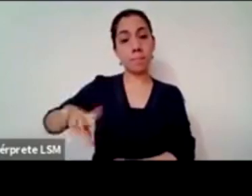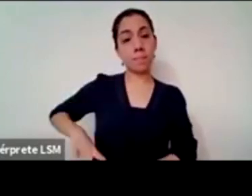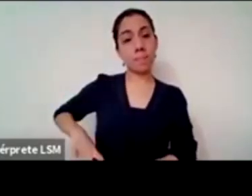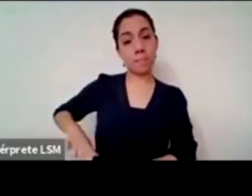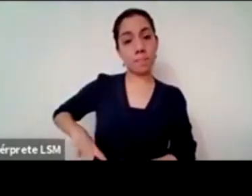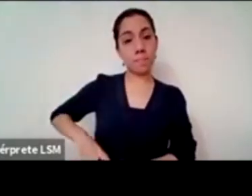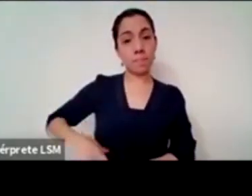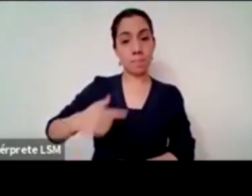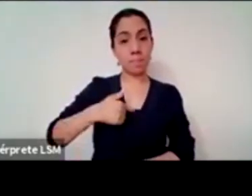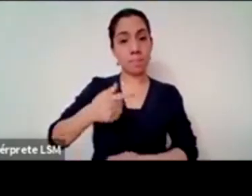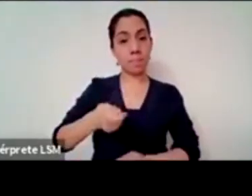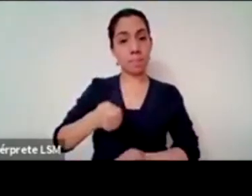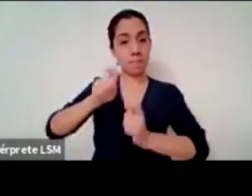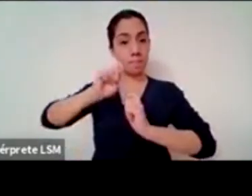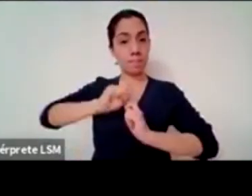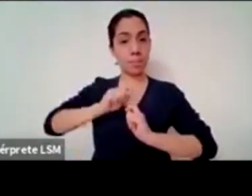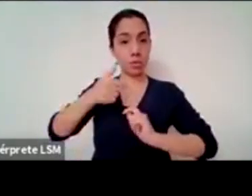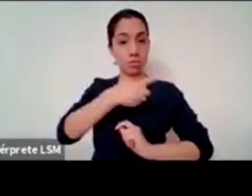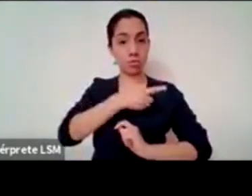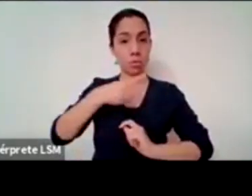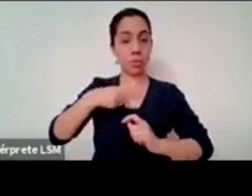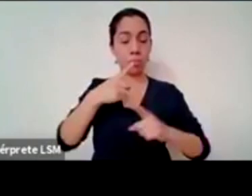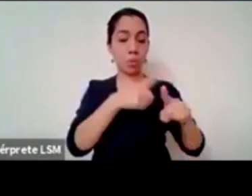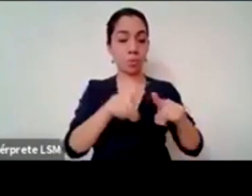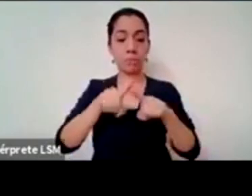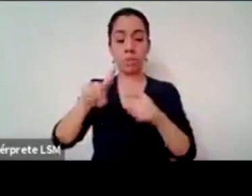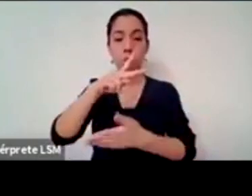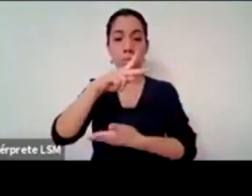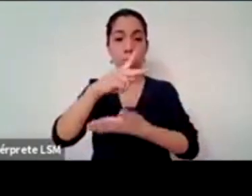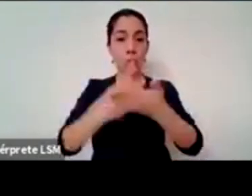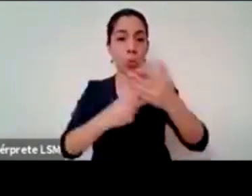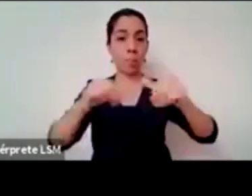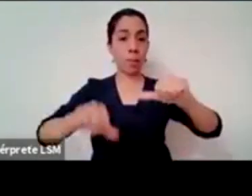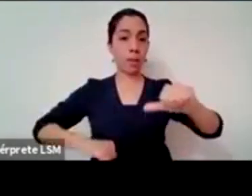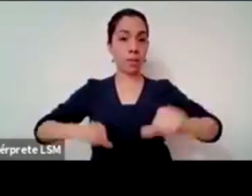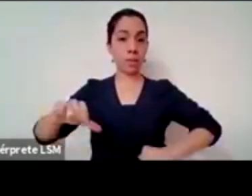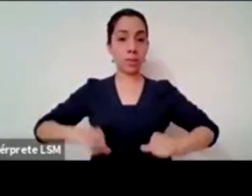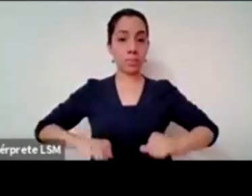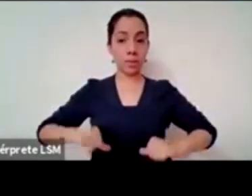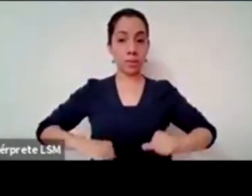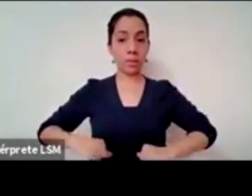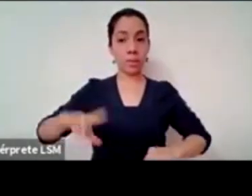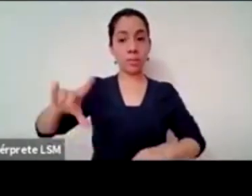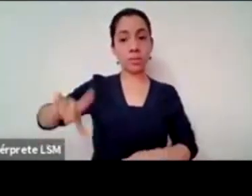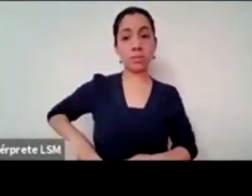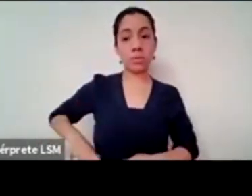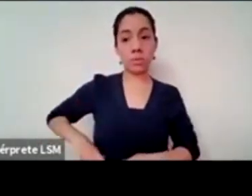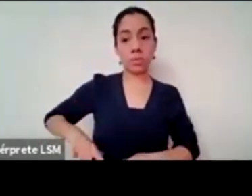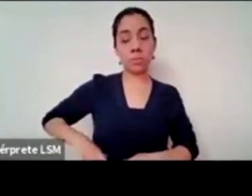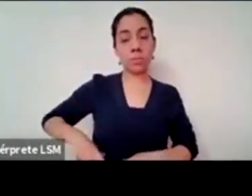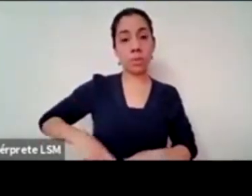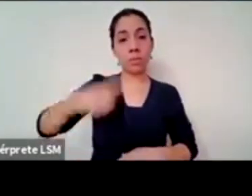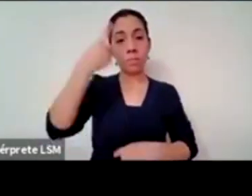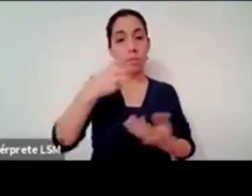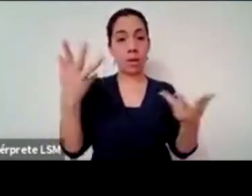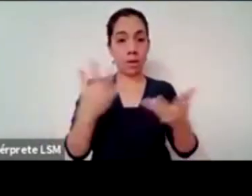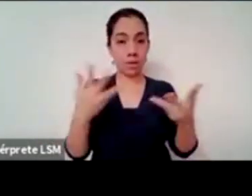la implementación de políticas públicas entonces voy a pasar a hacer algún repaso sobre el tema